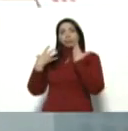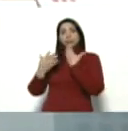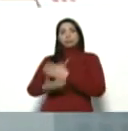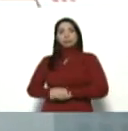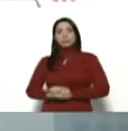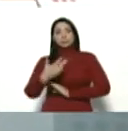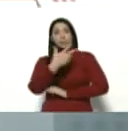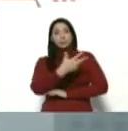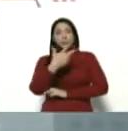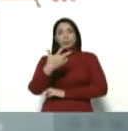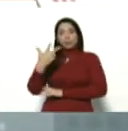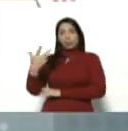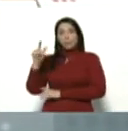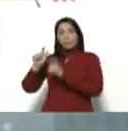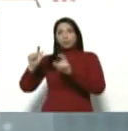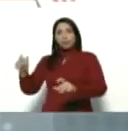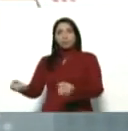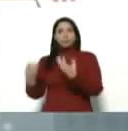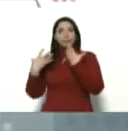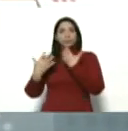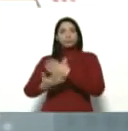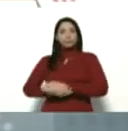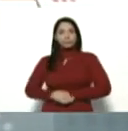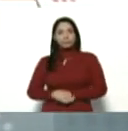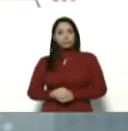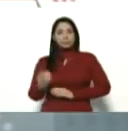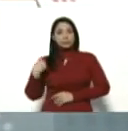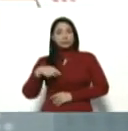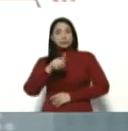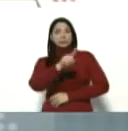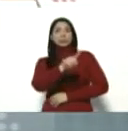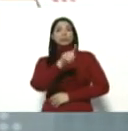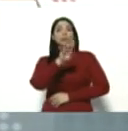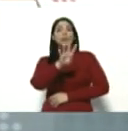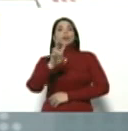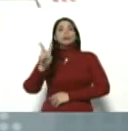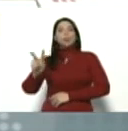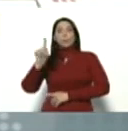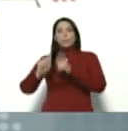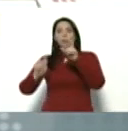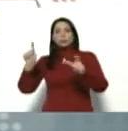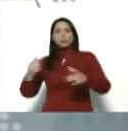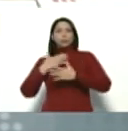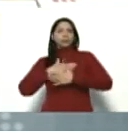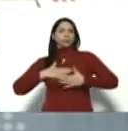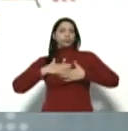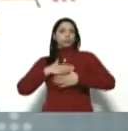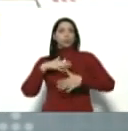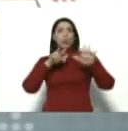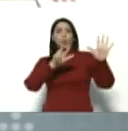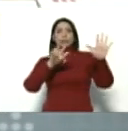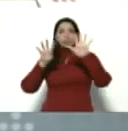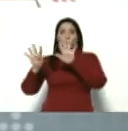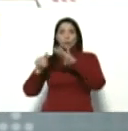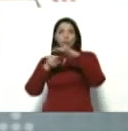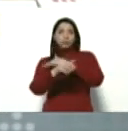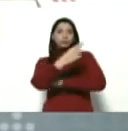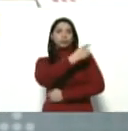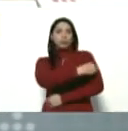333 casos. Tenemos 142 recuperados, 89 en hospitales,